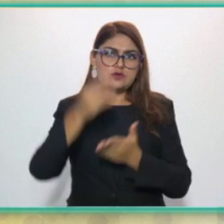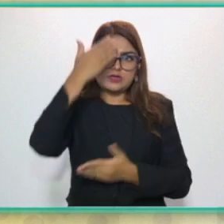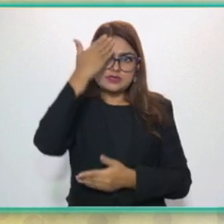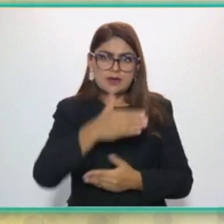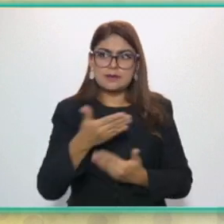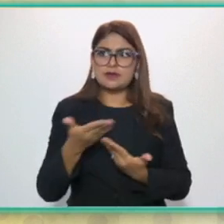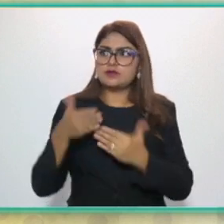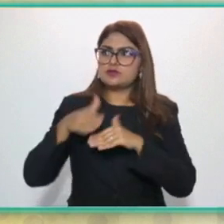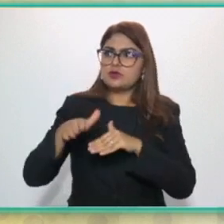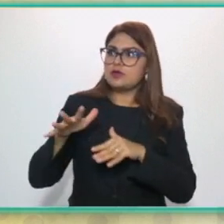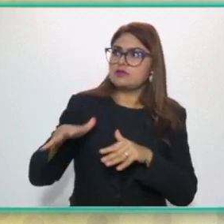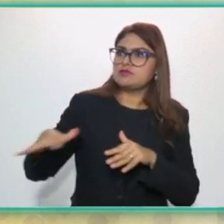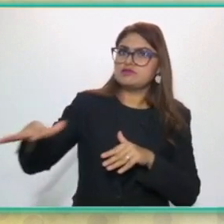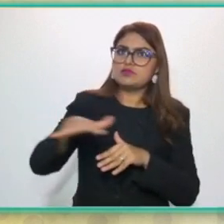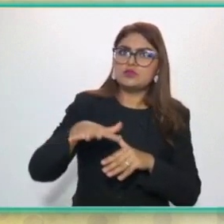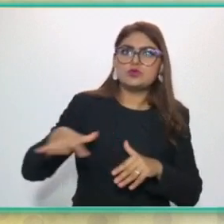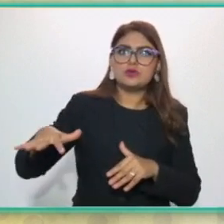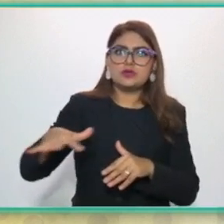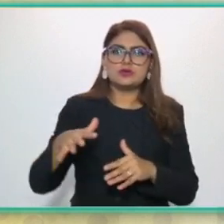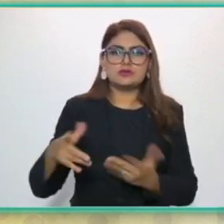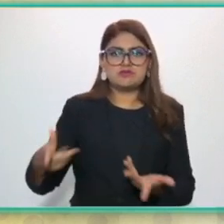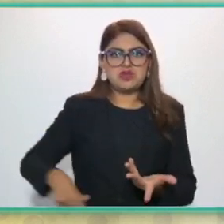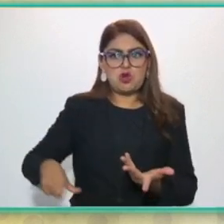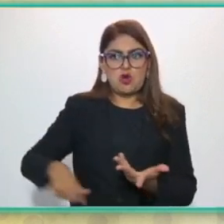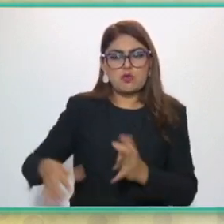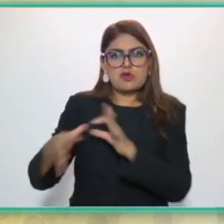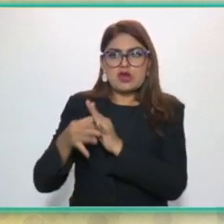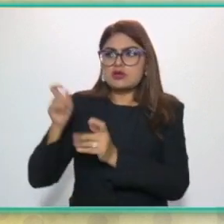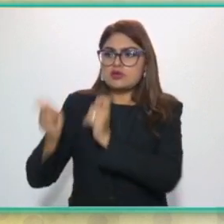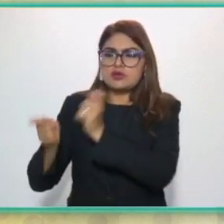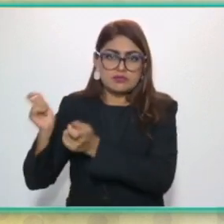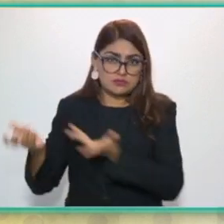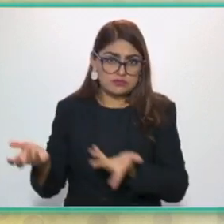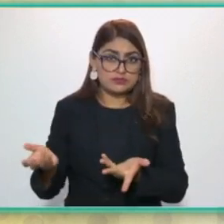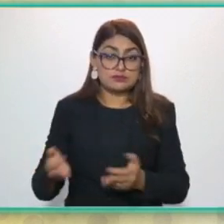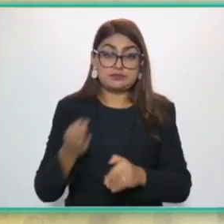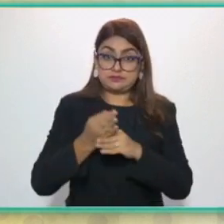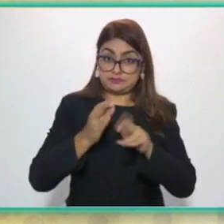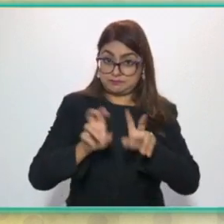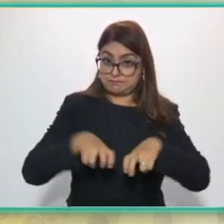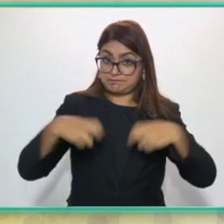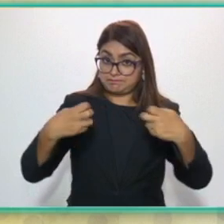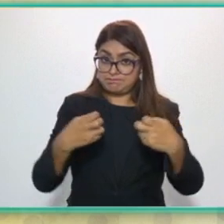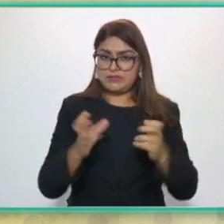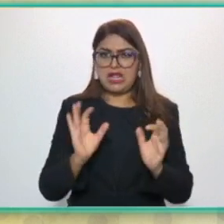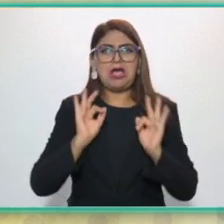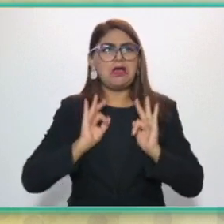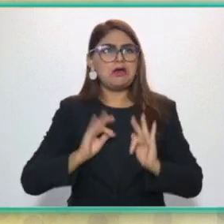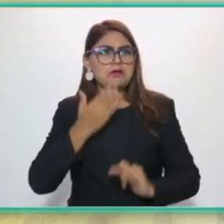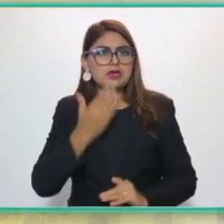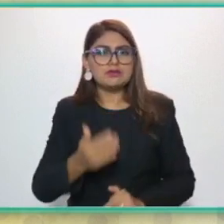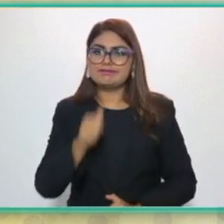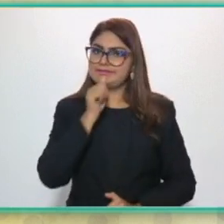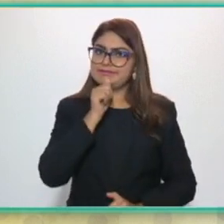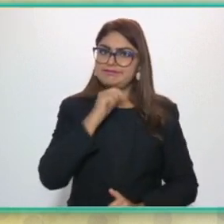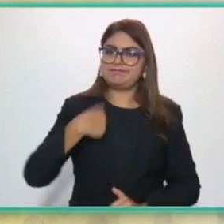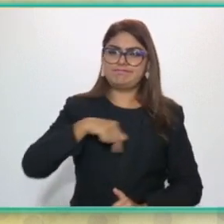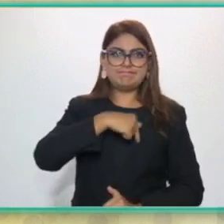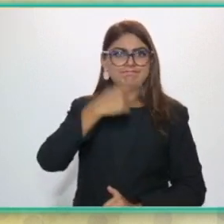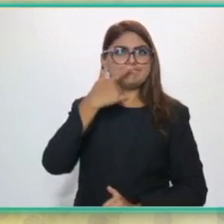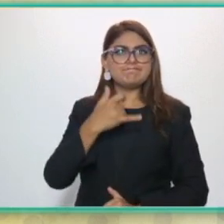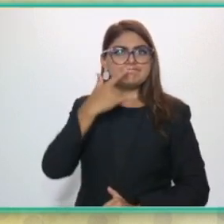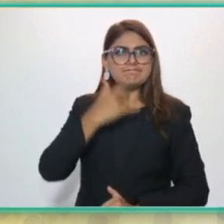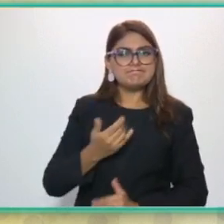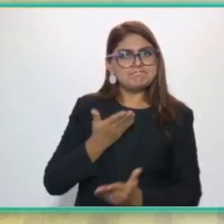Es importante que recordemos que el Pleno del INAI todavía no está completo y continuamos demandando y continuaremos demandando